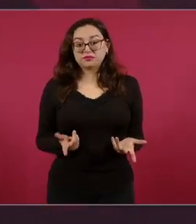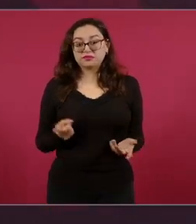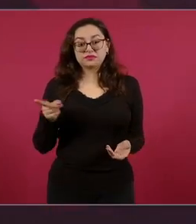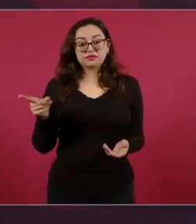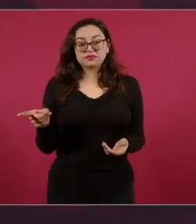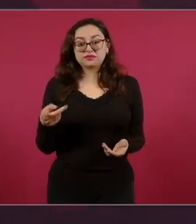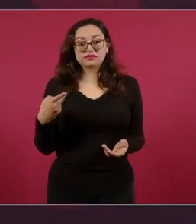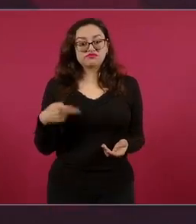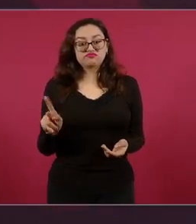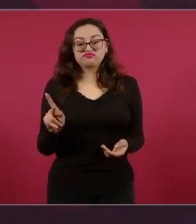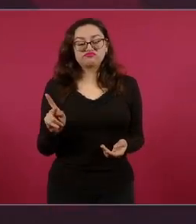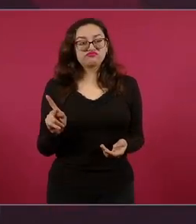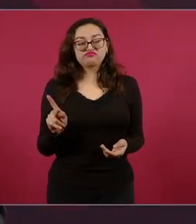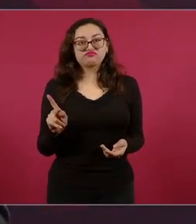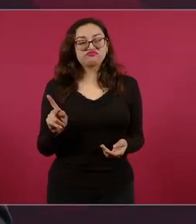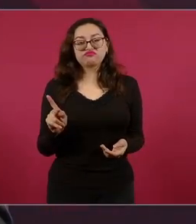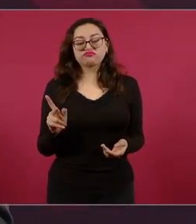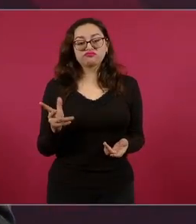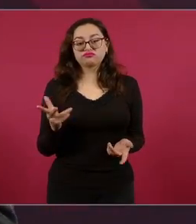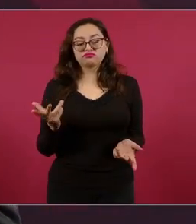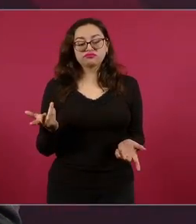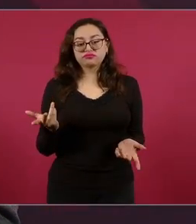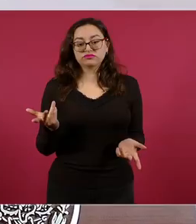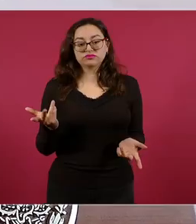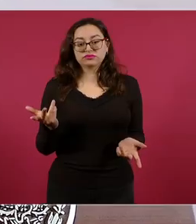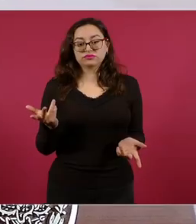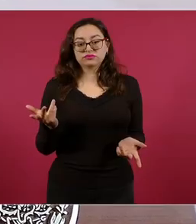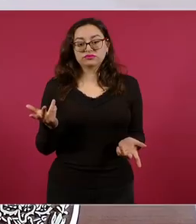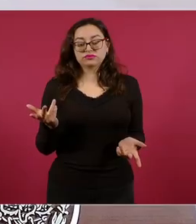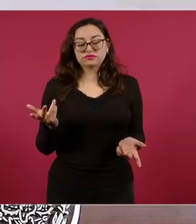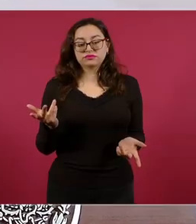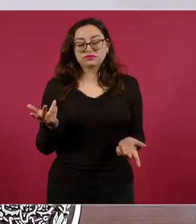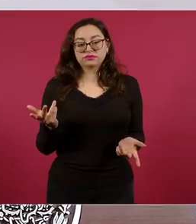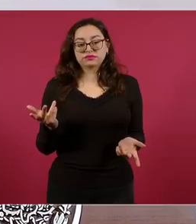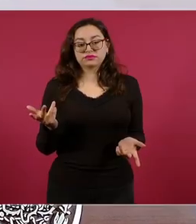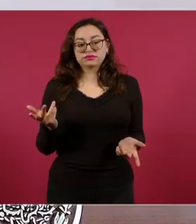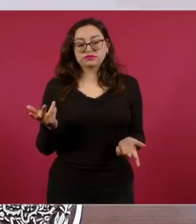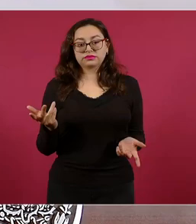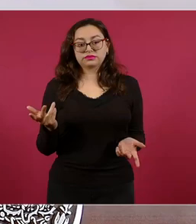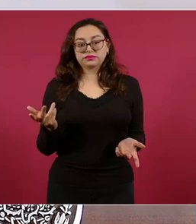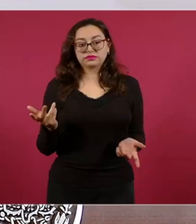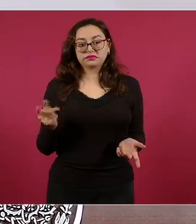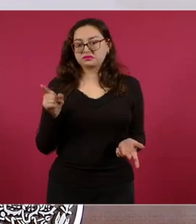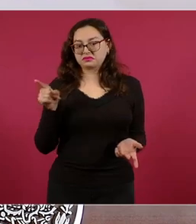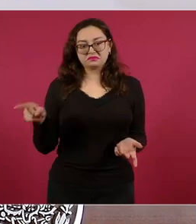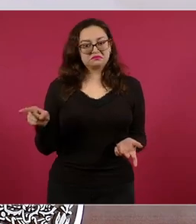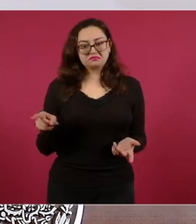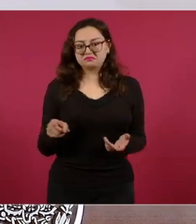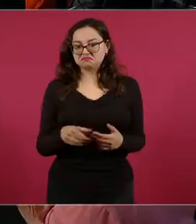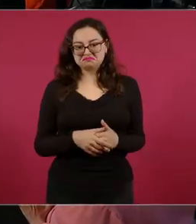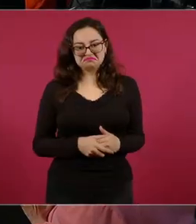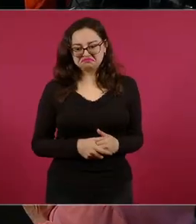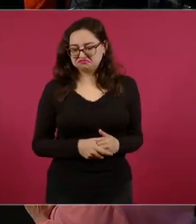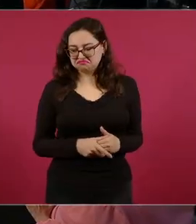embelecido,